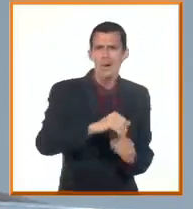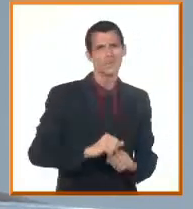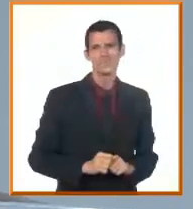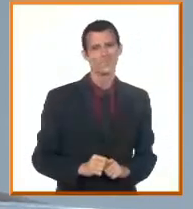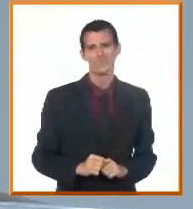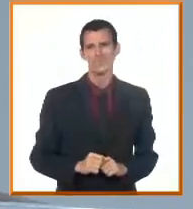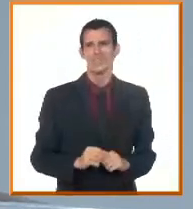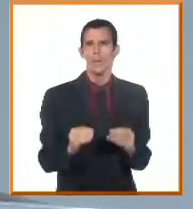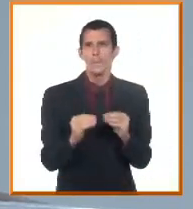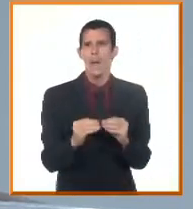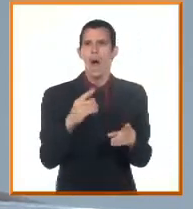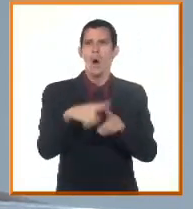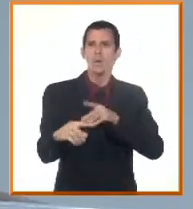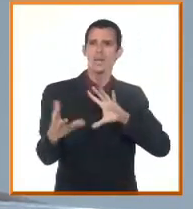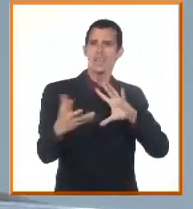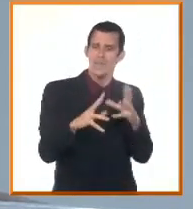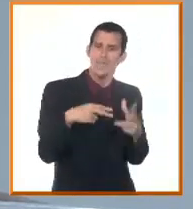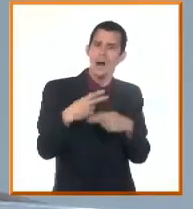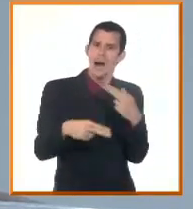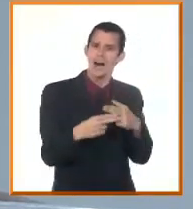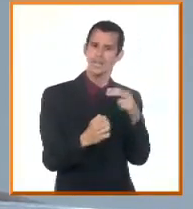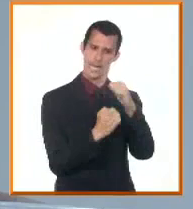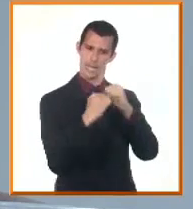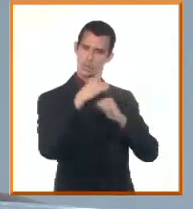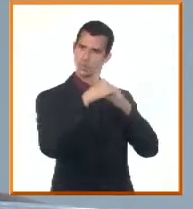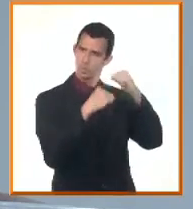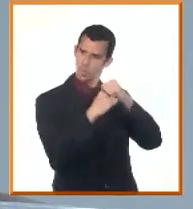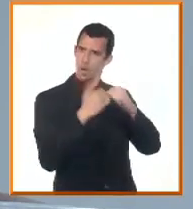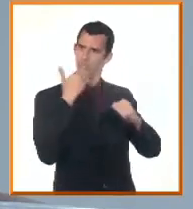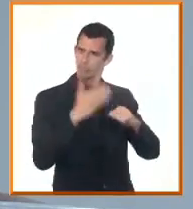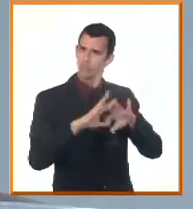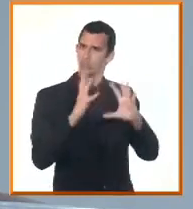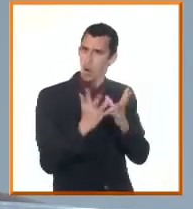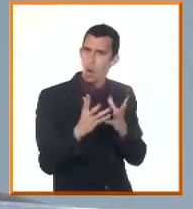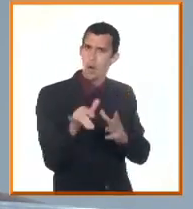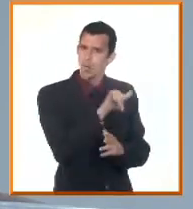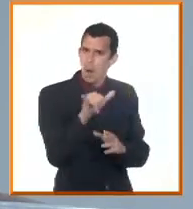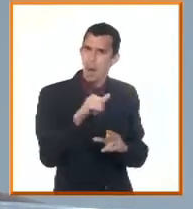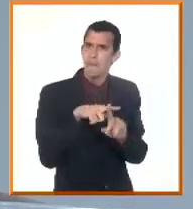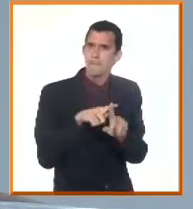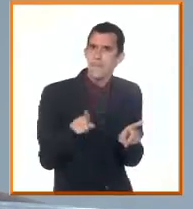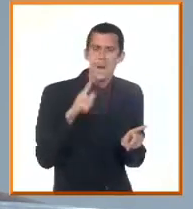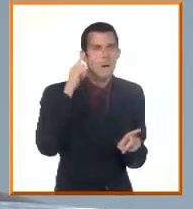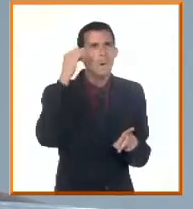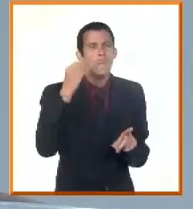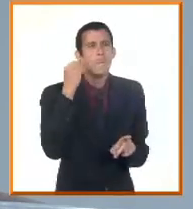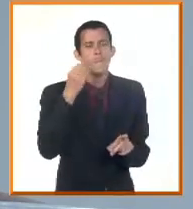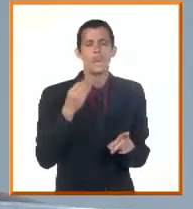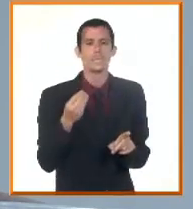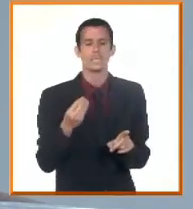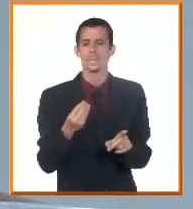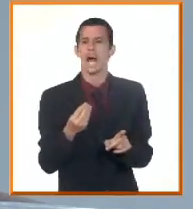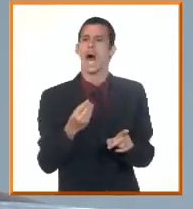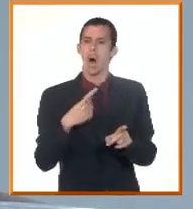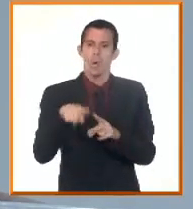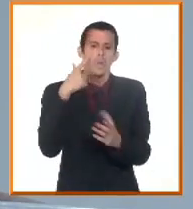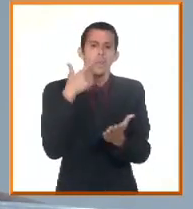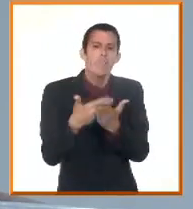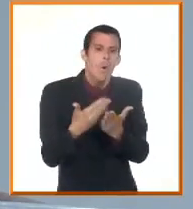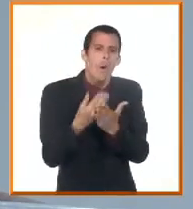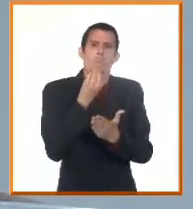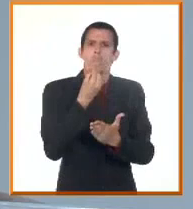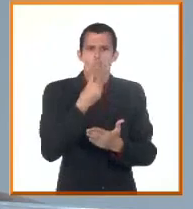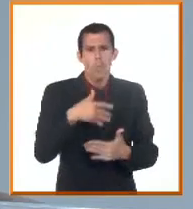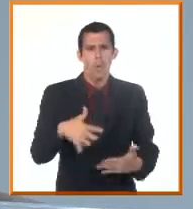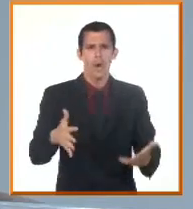con otros cometidos que incluso rompen principios de que una empresa no se pueda subordinar a otra como es el tema de la filial que tiene ciertos